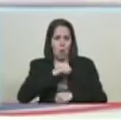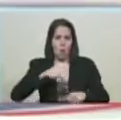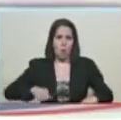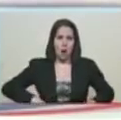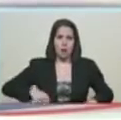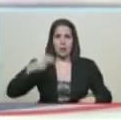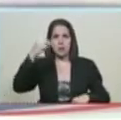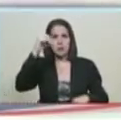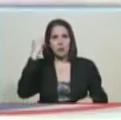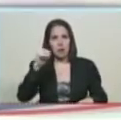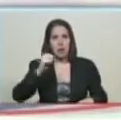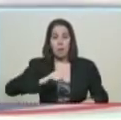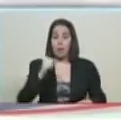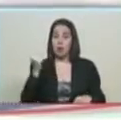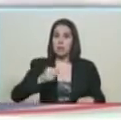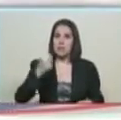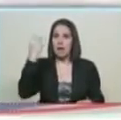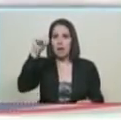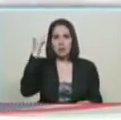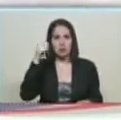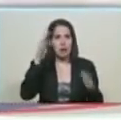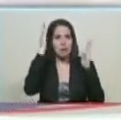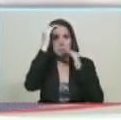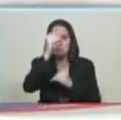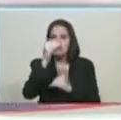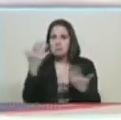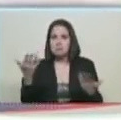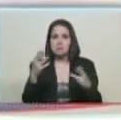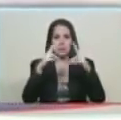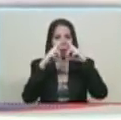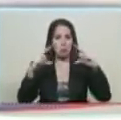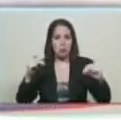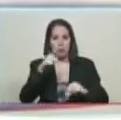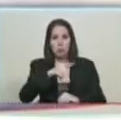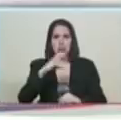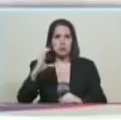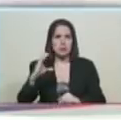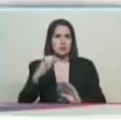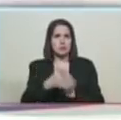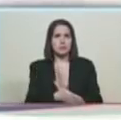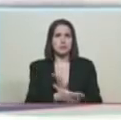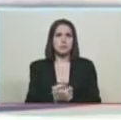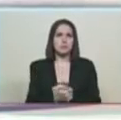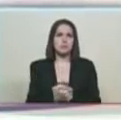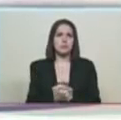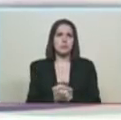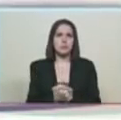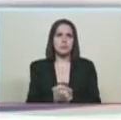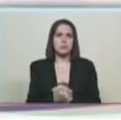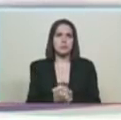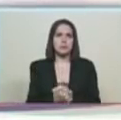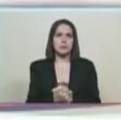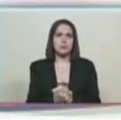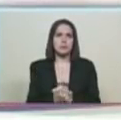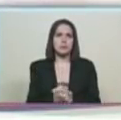Bolivariana, la Policía Nacional Bolivariana, Prevención Civil, todos los organismos